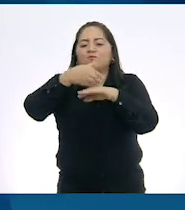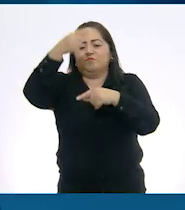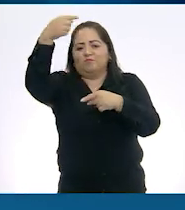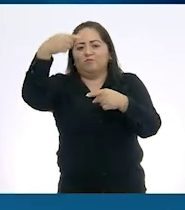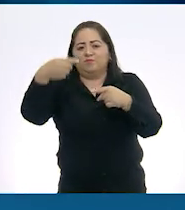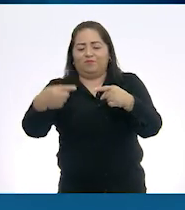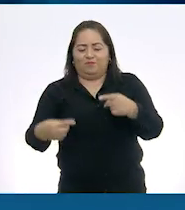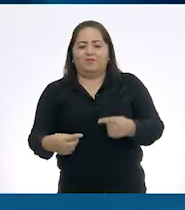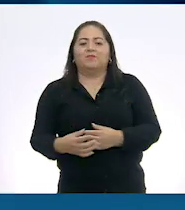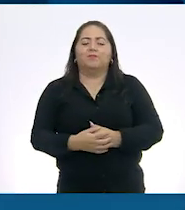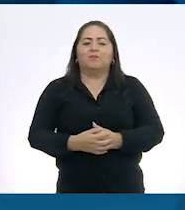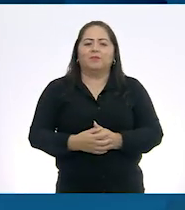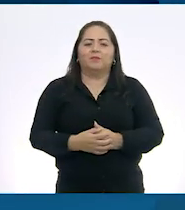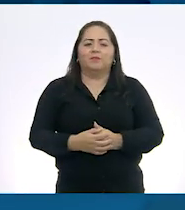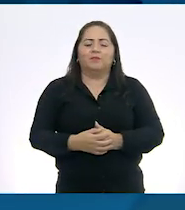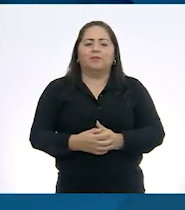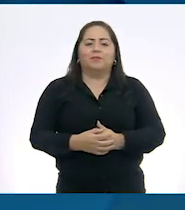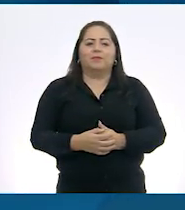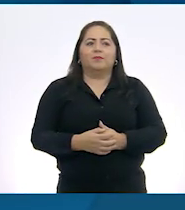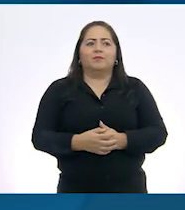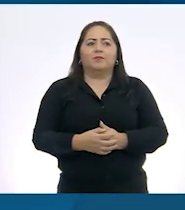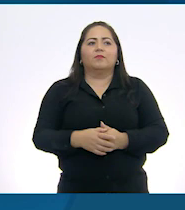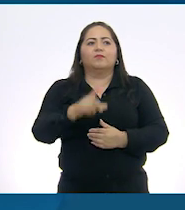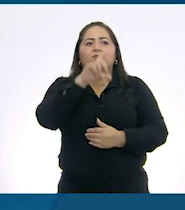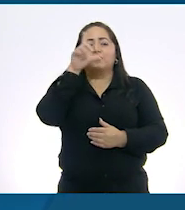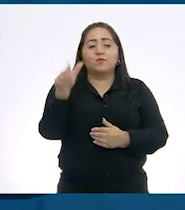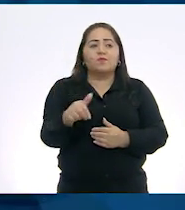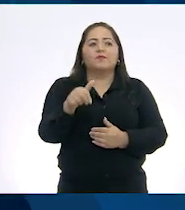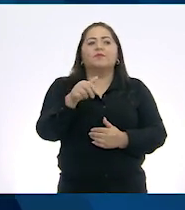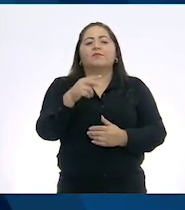un índice, el primer directo al índice. Y de ahí empiezan los poemas.